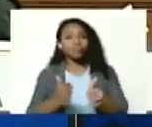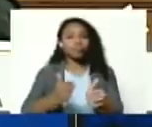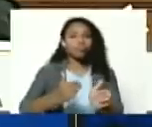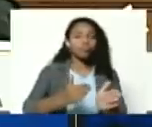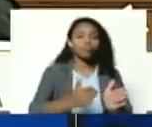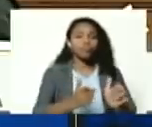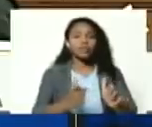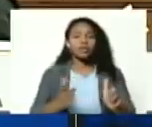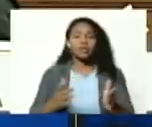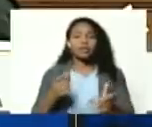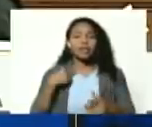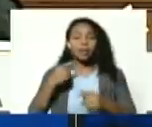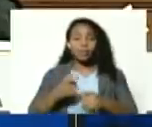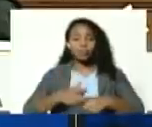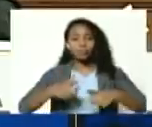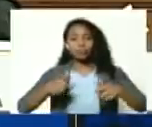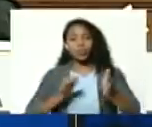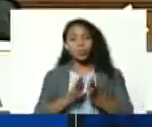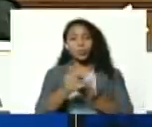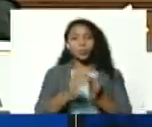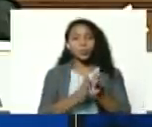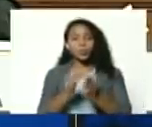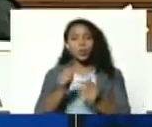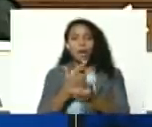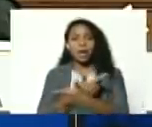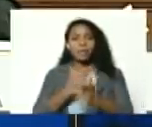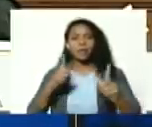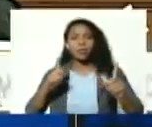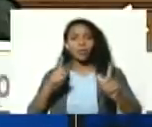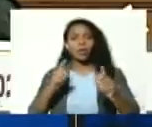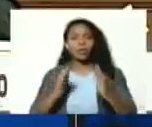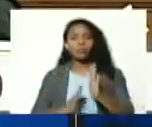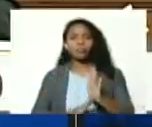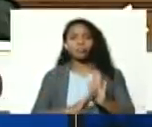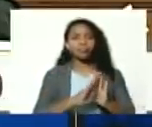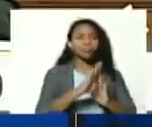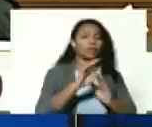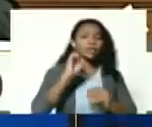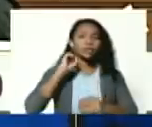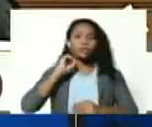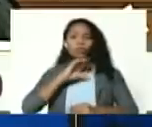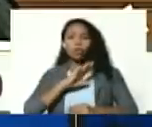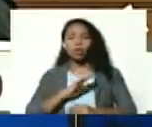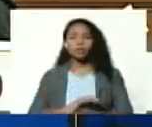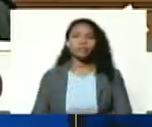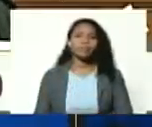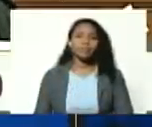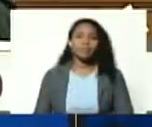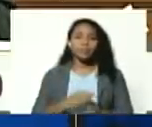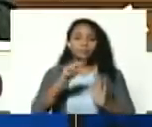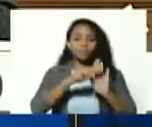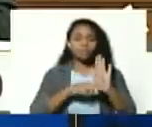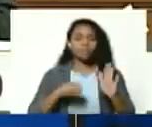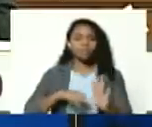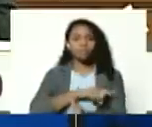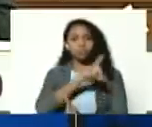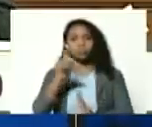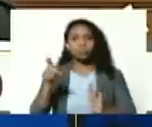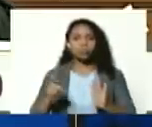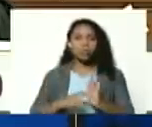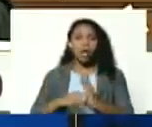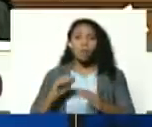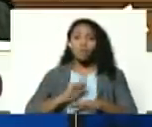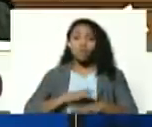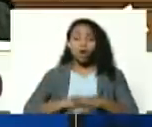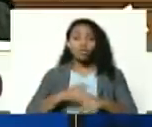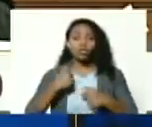insurgentes liberadoras de la historia a nivel general por eso